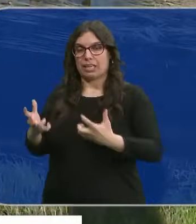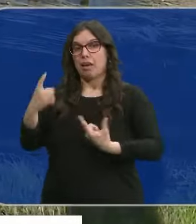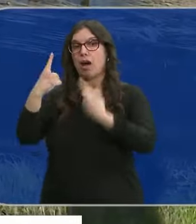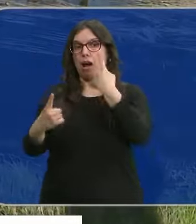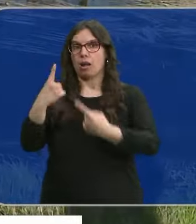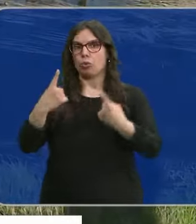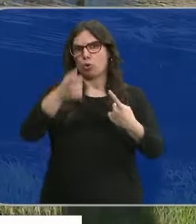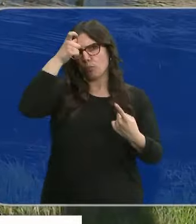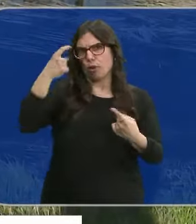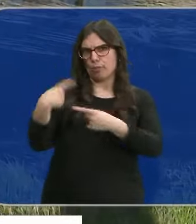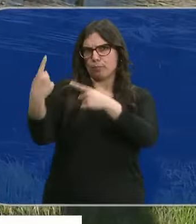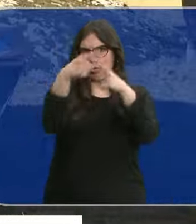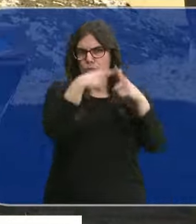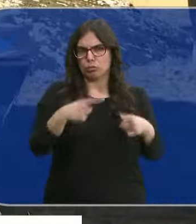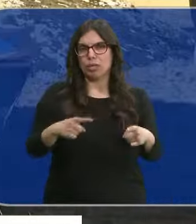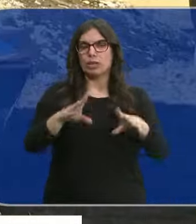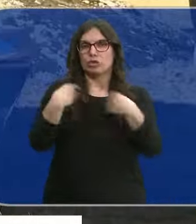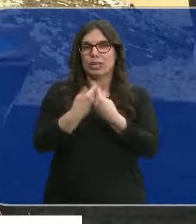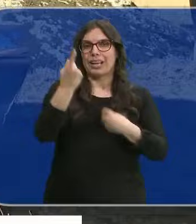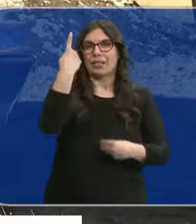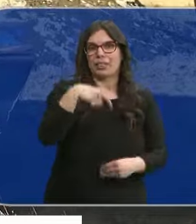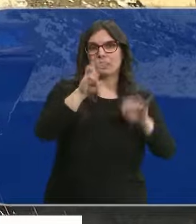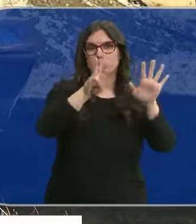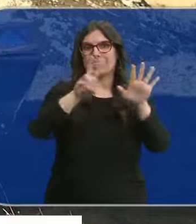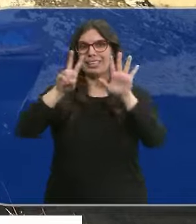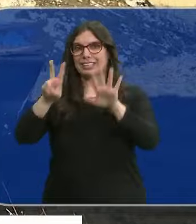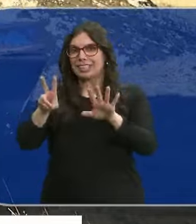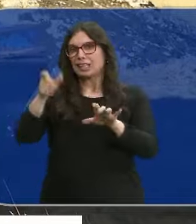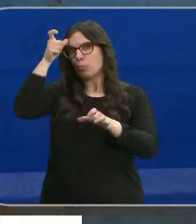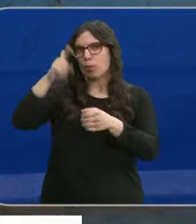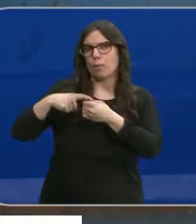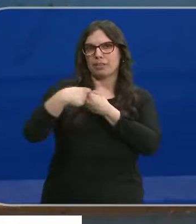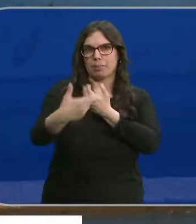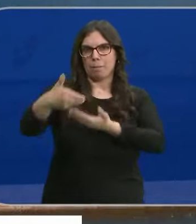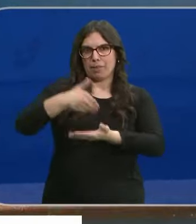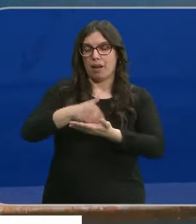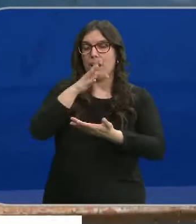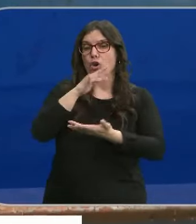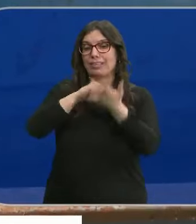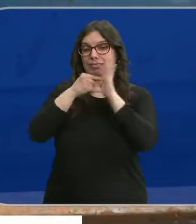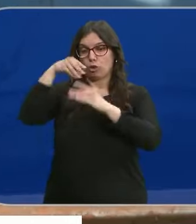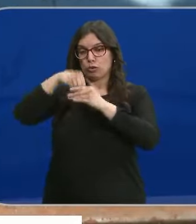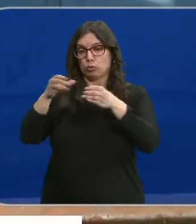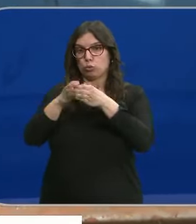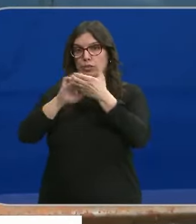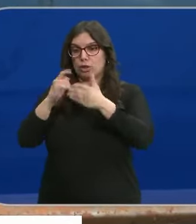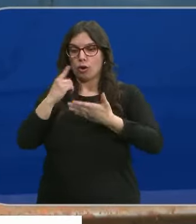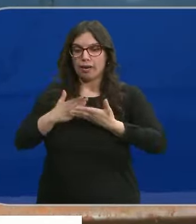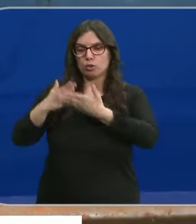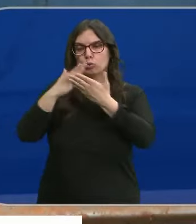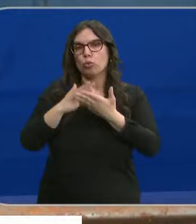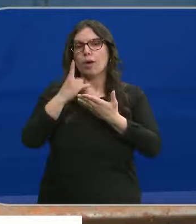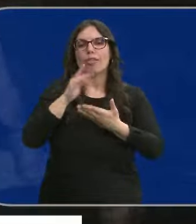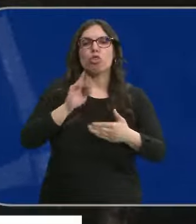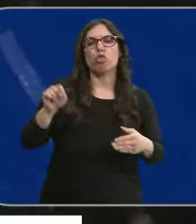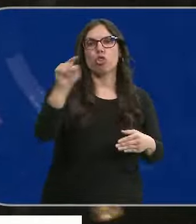sido presentada por varios municipios, por lo que en total hay 187 localidades implicadas. Ahora serán los técnicos de la Junta los que valoren dónde se